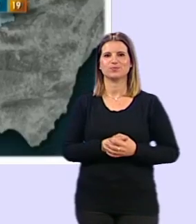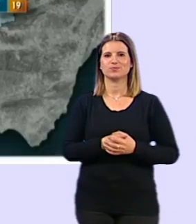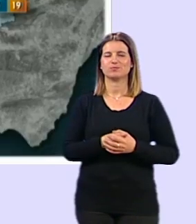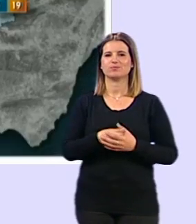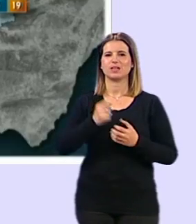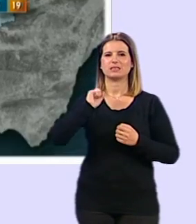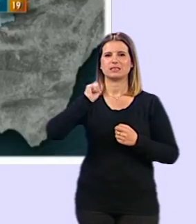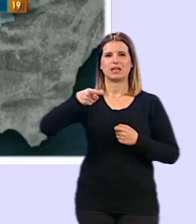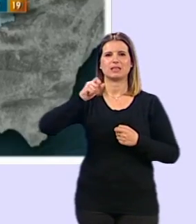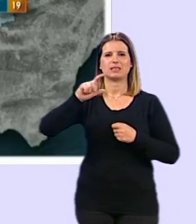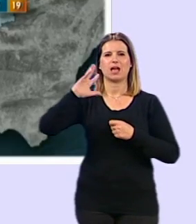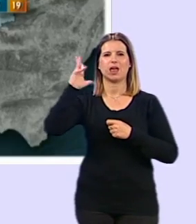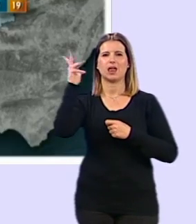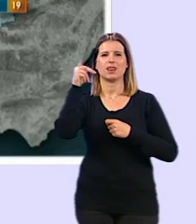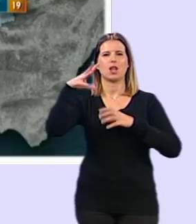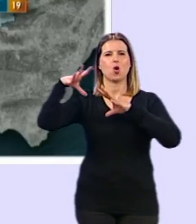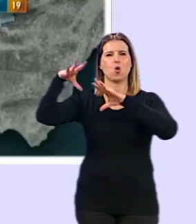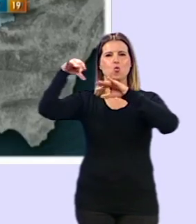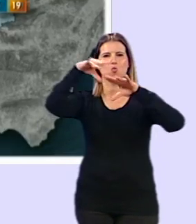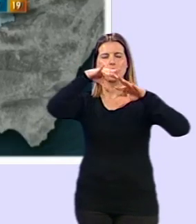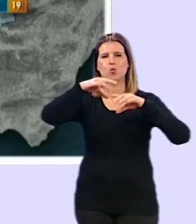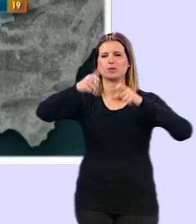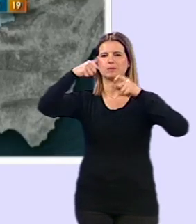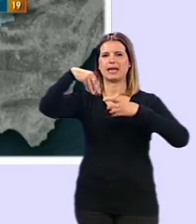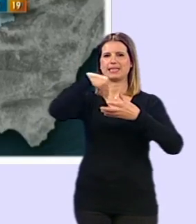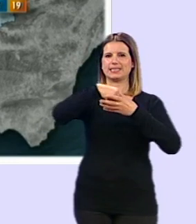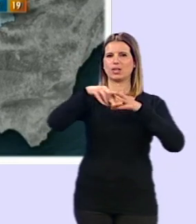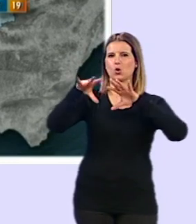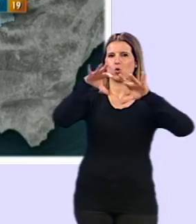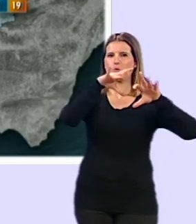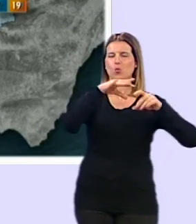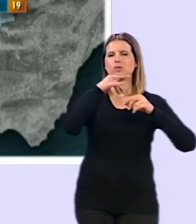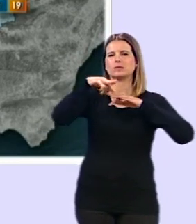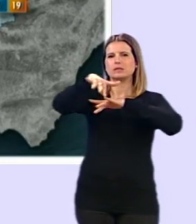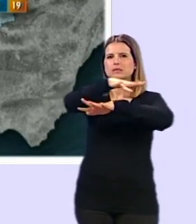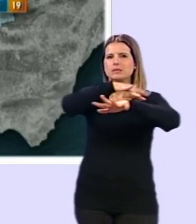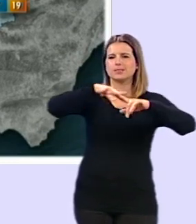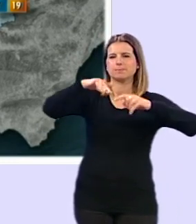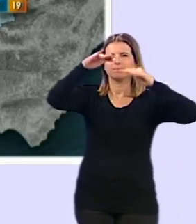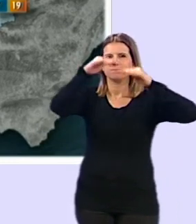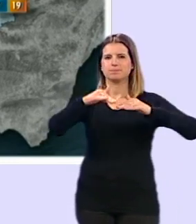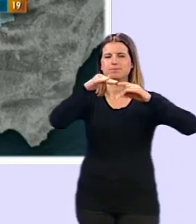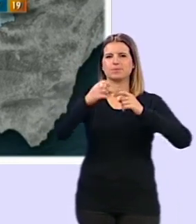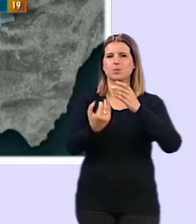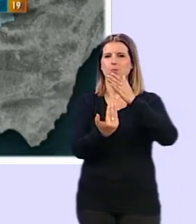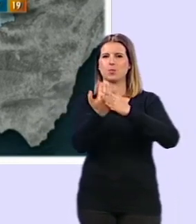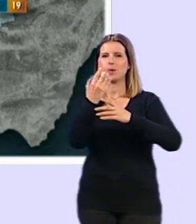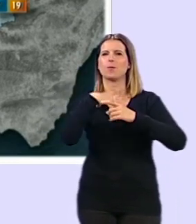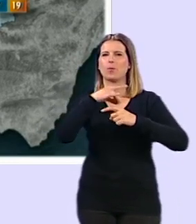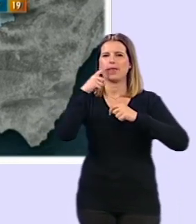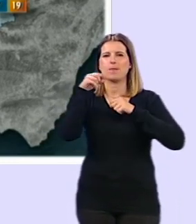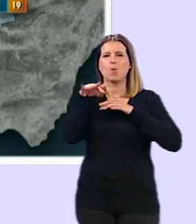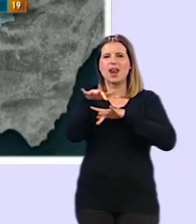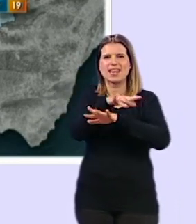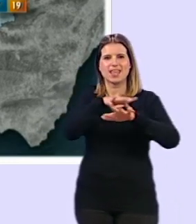predominio de cielos poco nubosos en el litoral más nubosos en el interior de la provincia con brumas y nubes bajas matinales sin descartar nieblas